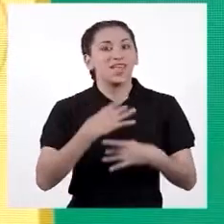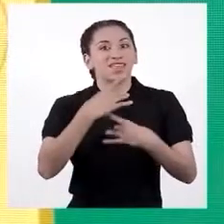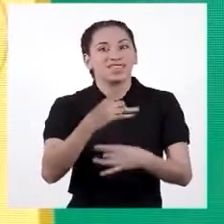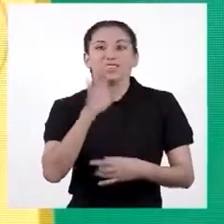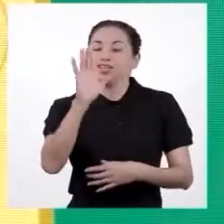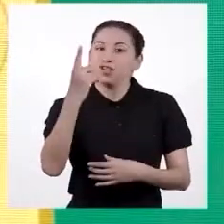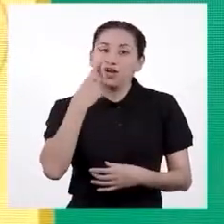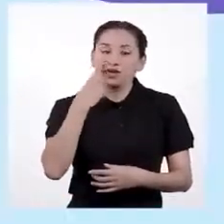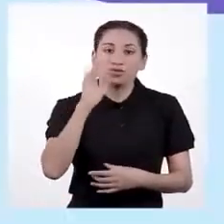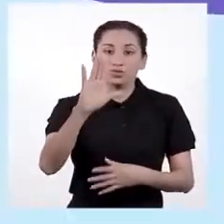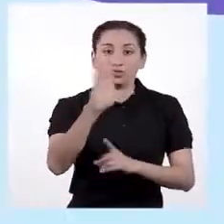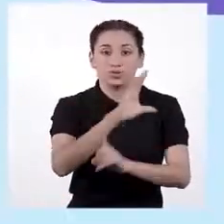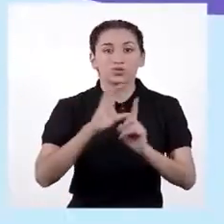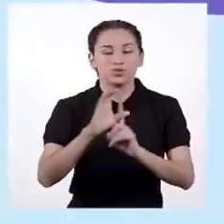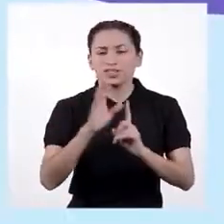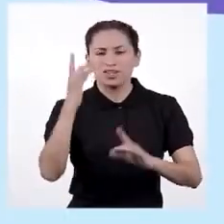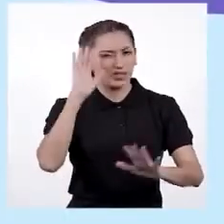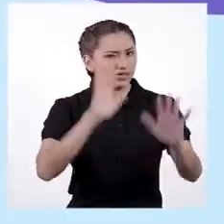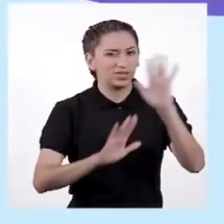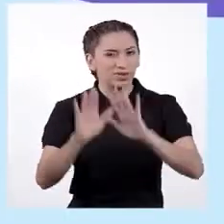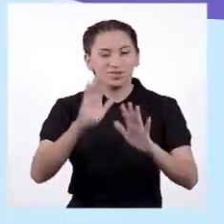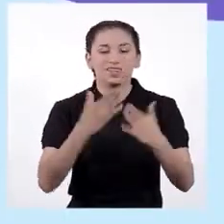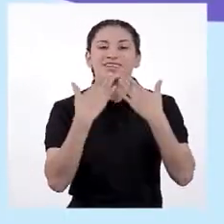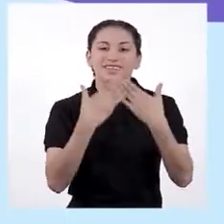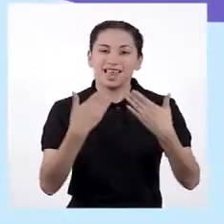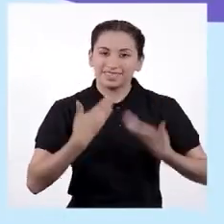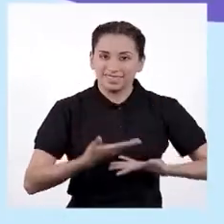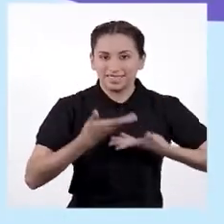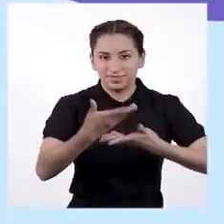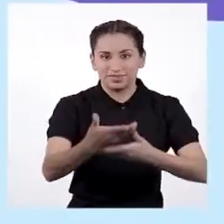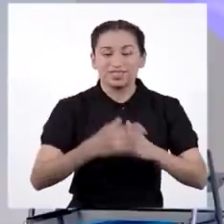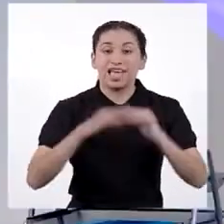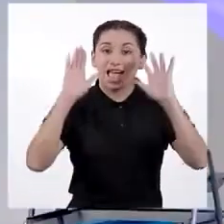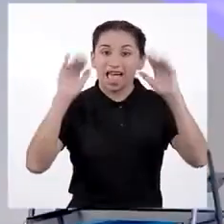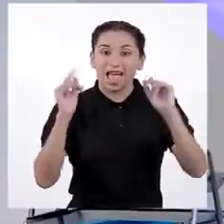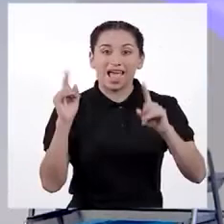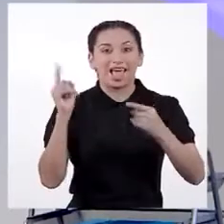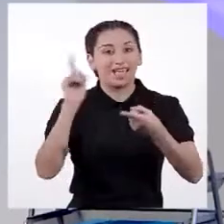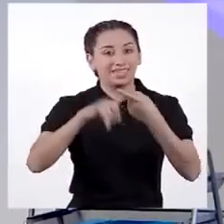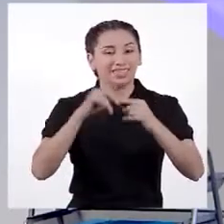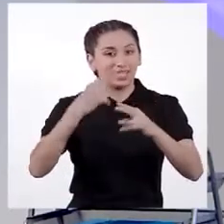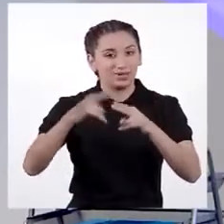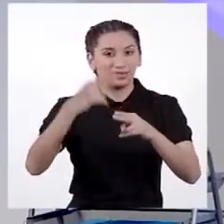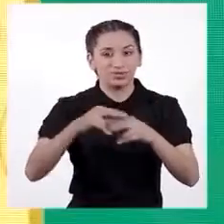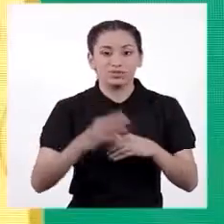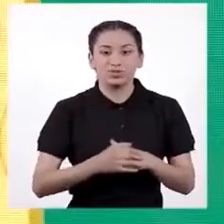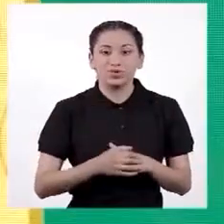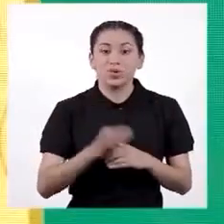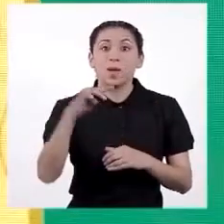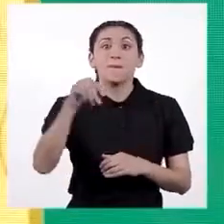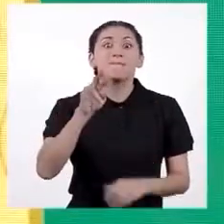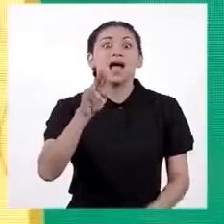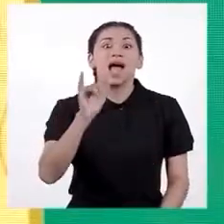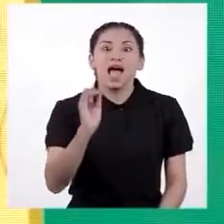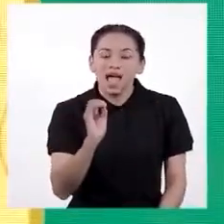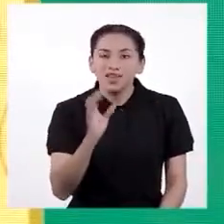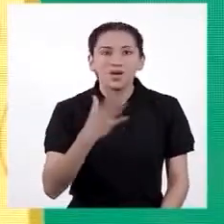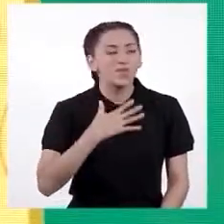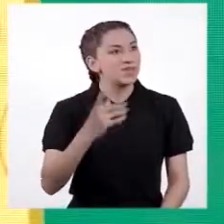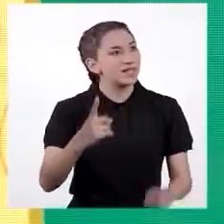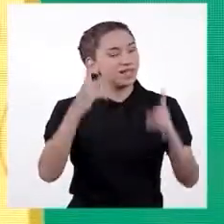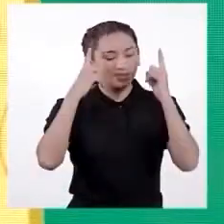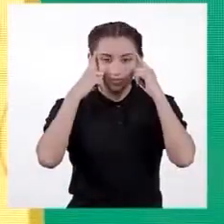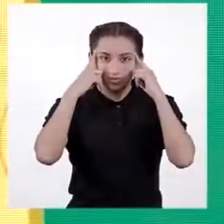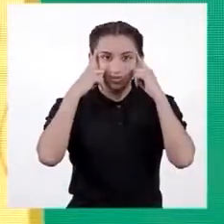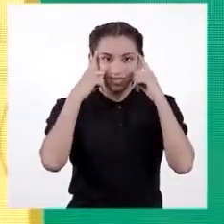conocer un poco más tu cultura. Al contrario, gracias por el espacio. ¡Hasta pronto! ¡Que estén muy bien! Mario, se me ha